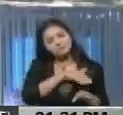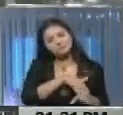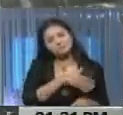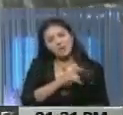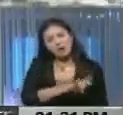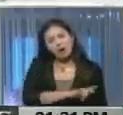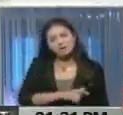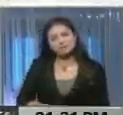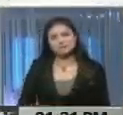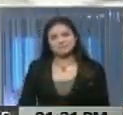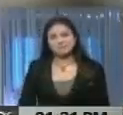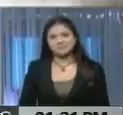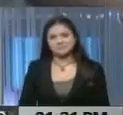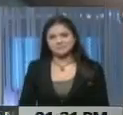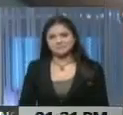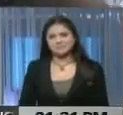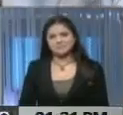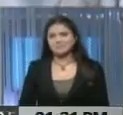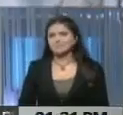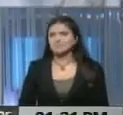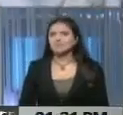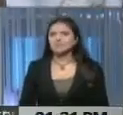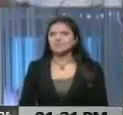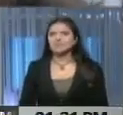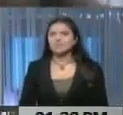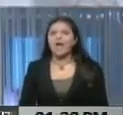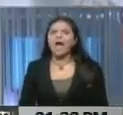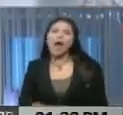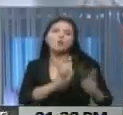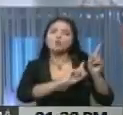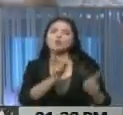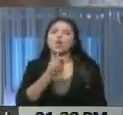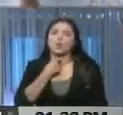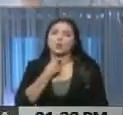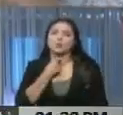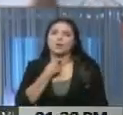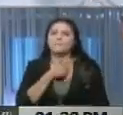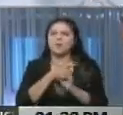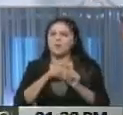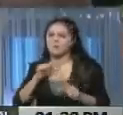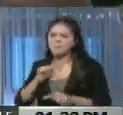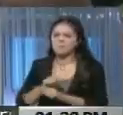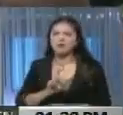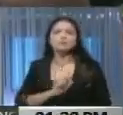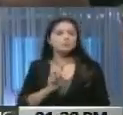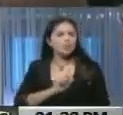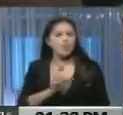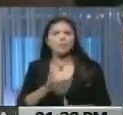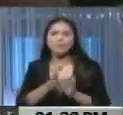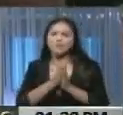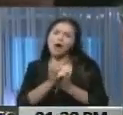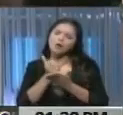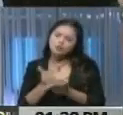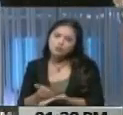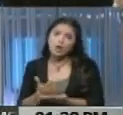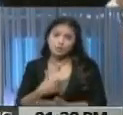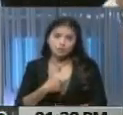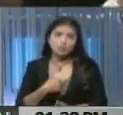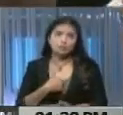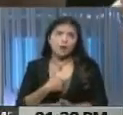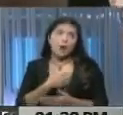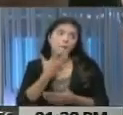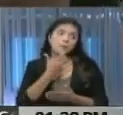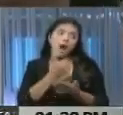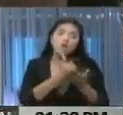un cariñito. No critico si no te gustan los animales, pero no les hagan a nadie. Por lo menos no les hagan a nadie. Ayúdalos, así como ayudas a un